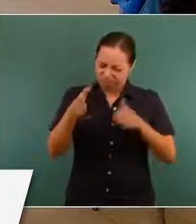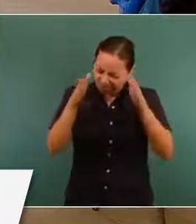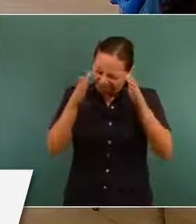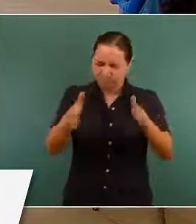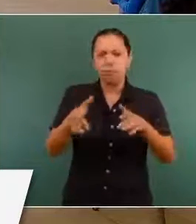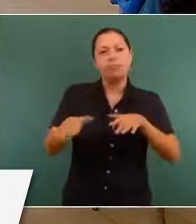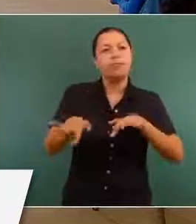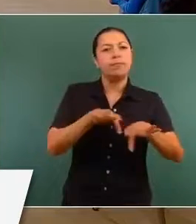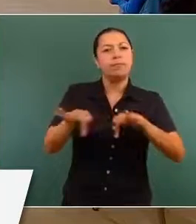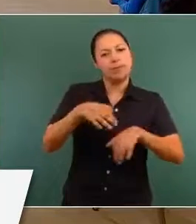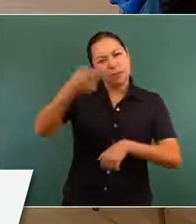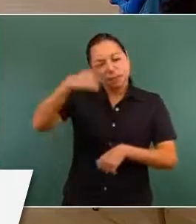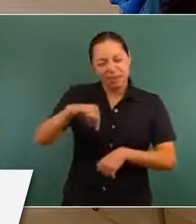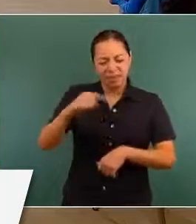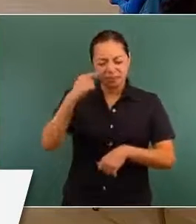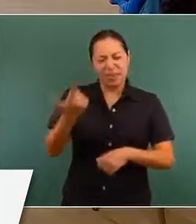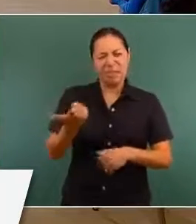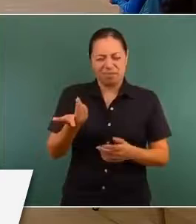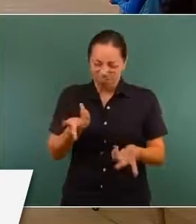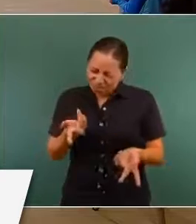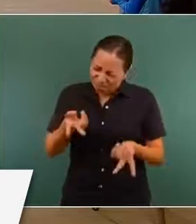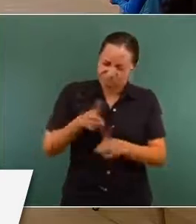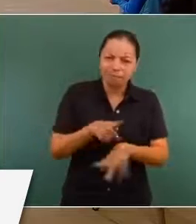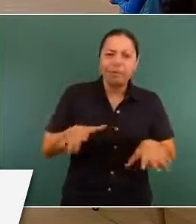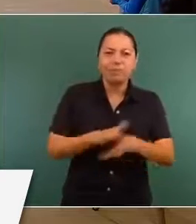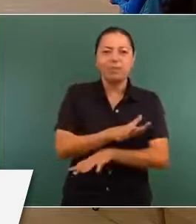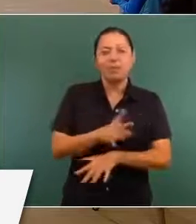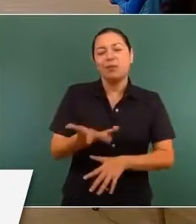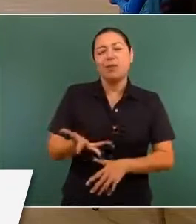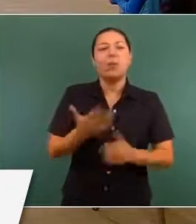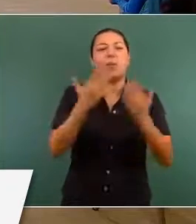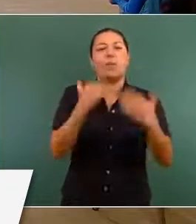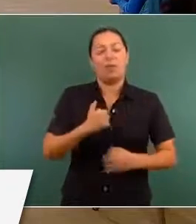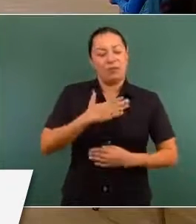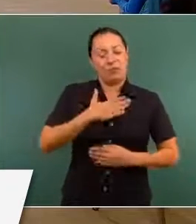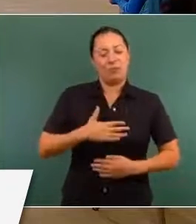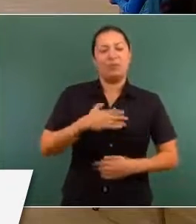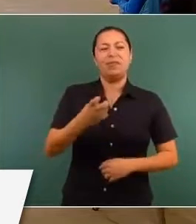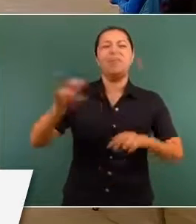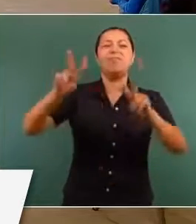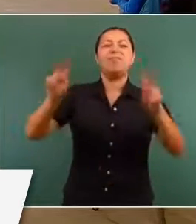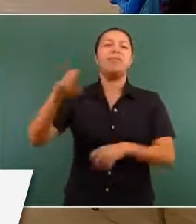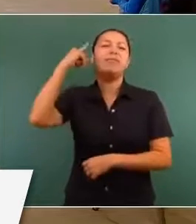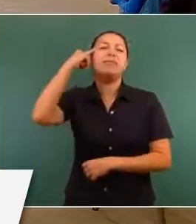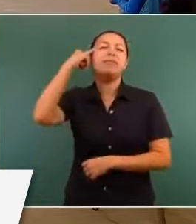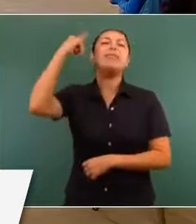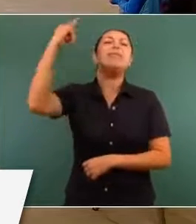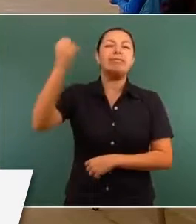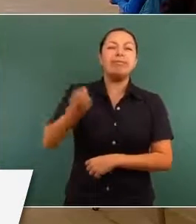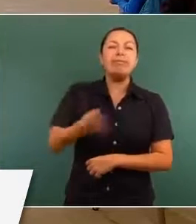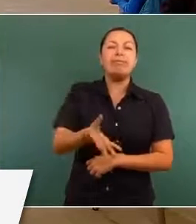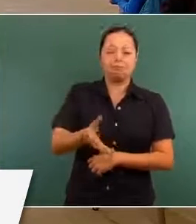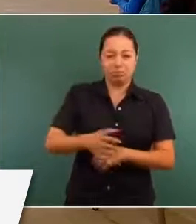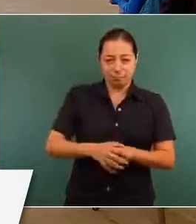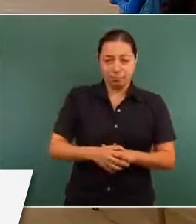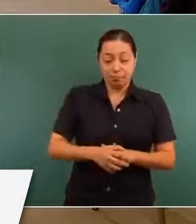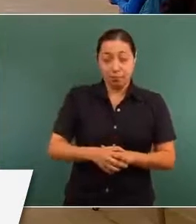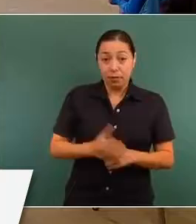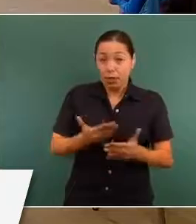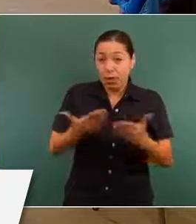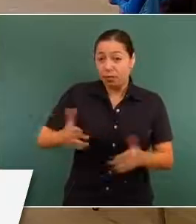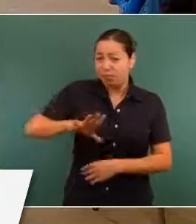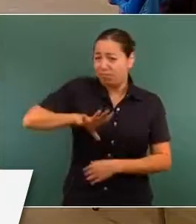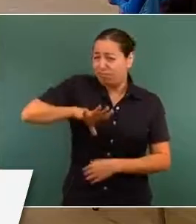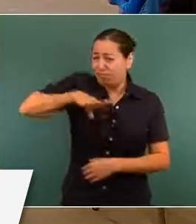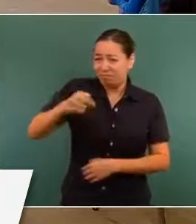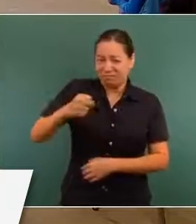la vuelta a esta injusta concepción que es más bien un estereotipo. Nos hemos esforzado para que se